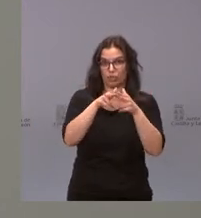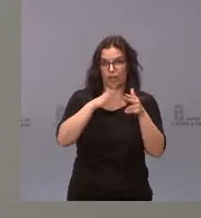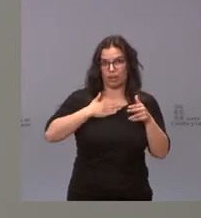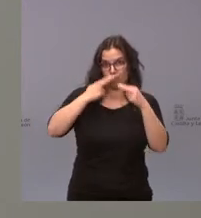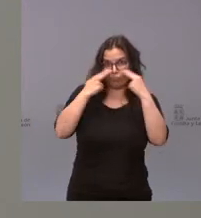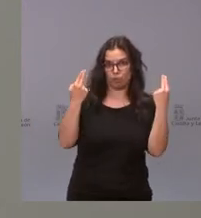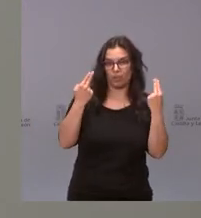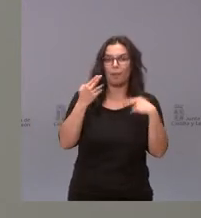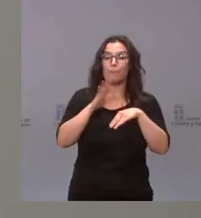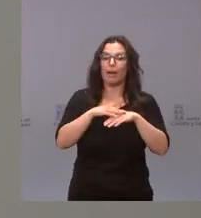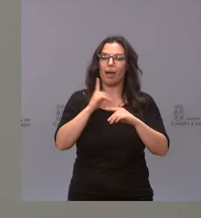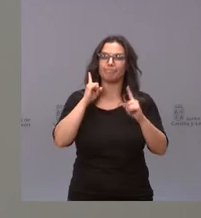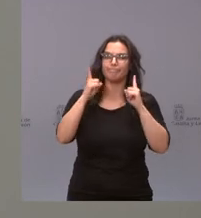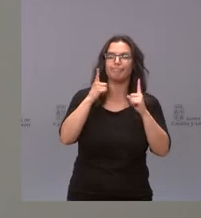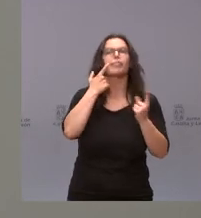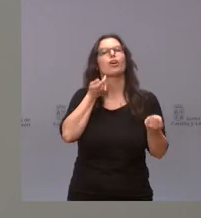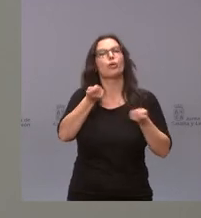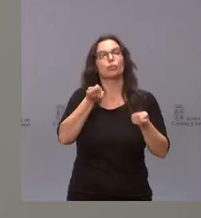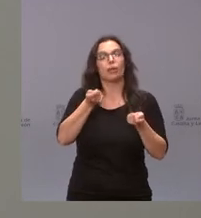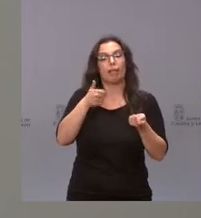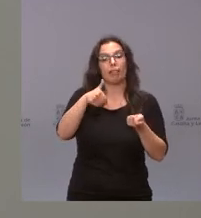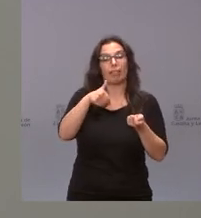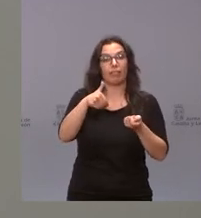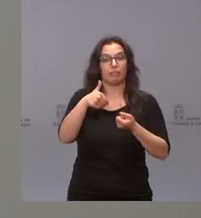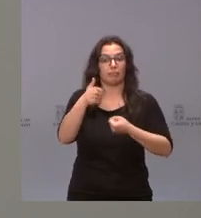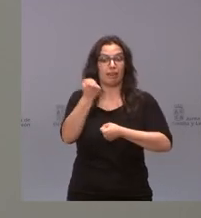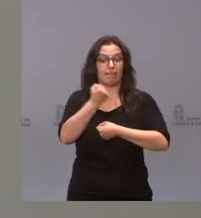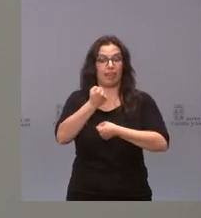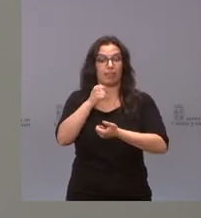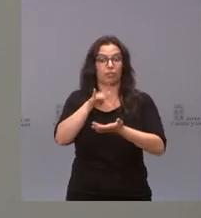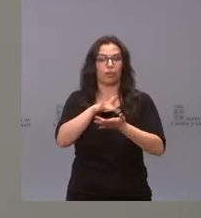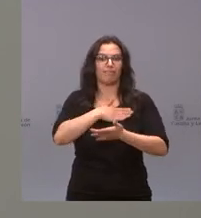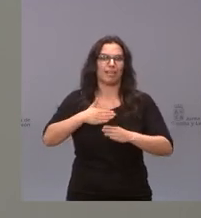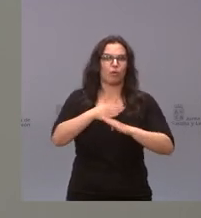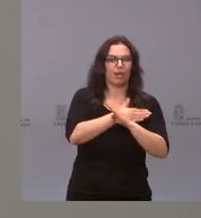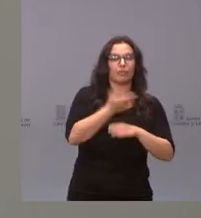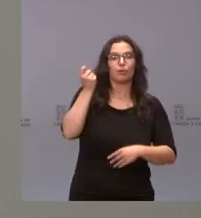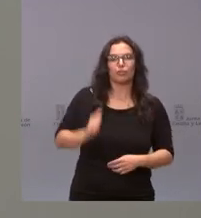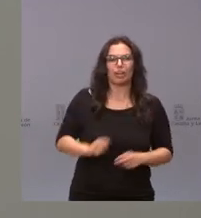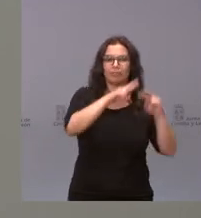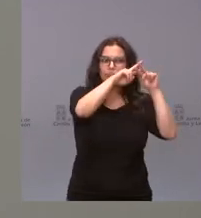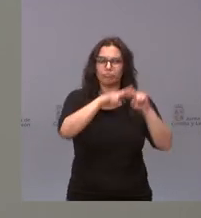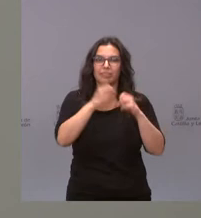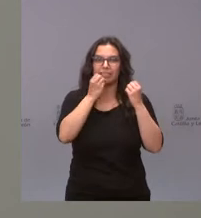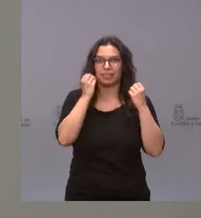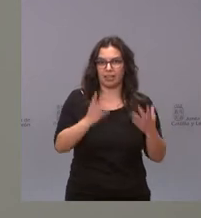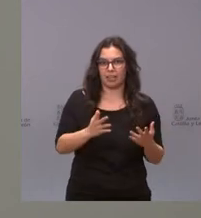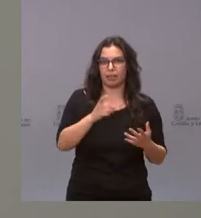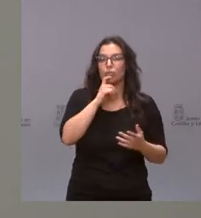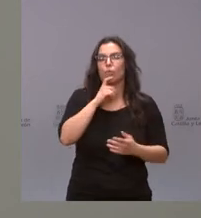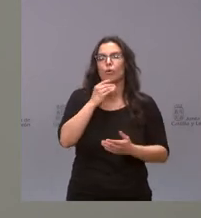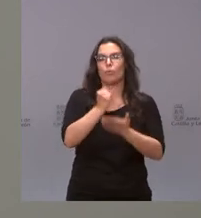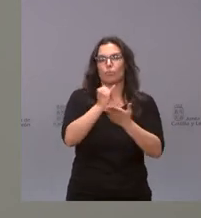de prevención de cara a las Navidades, a los trabajadores de la misma, realizado con los test ELISA.